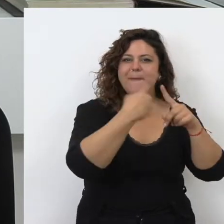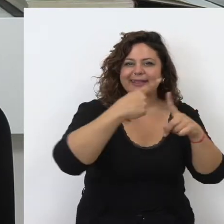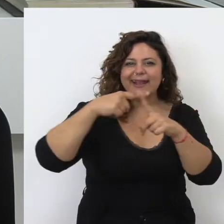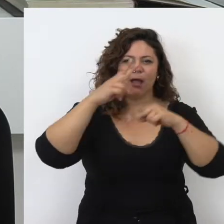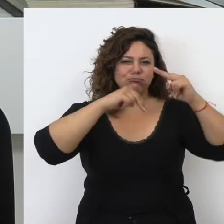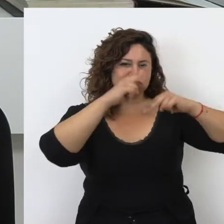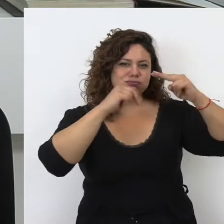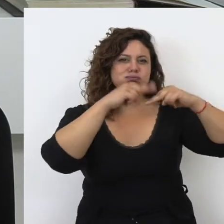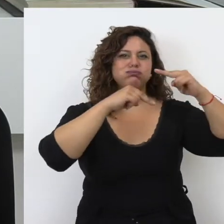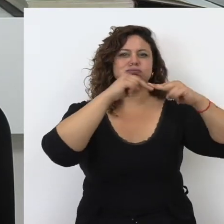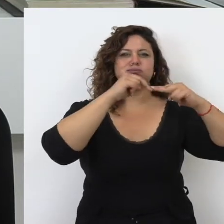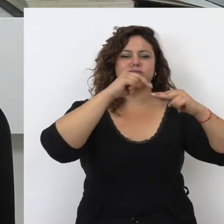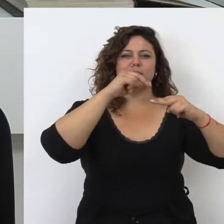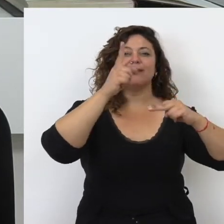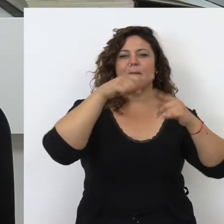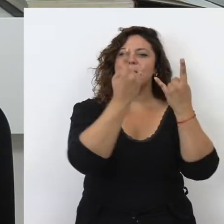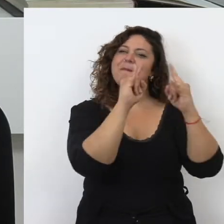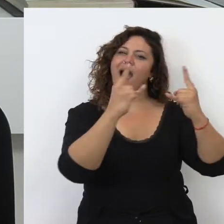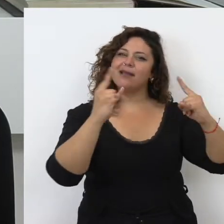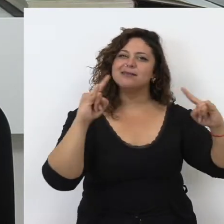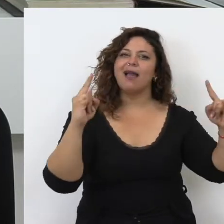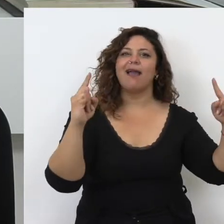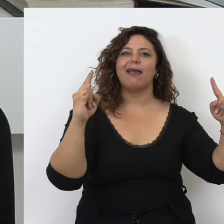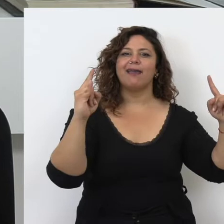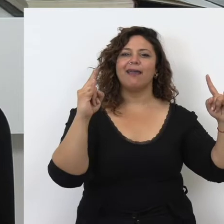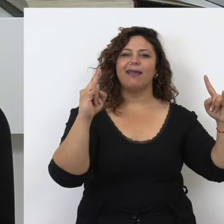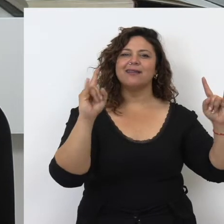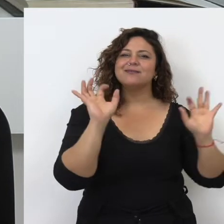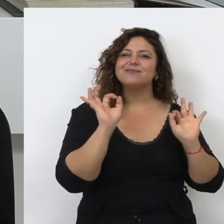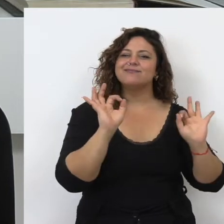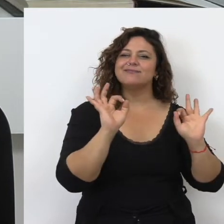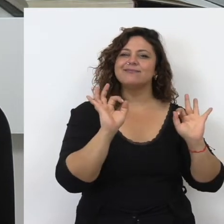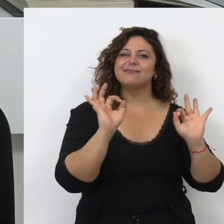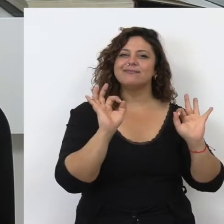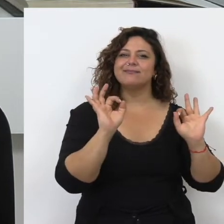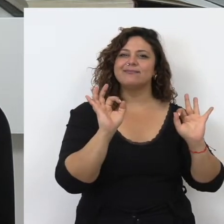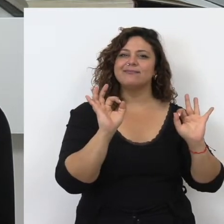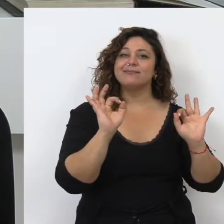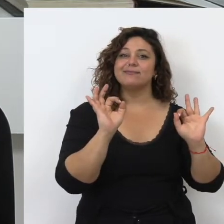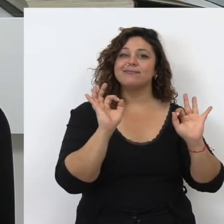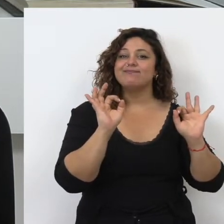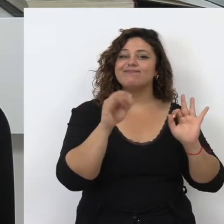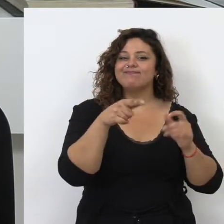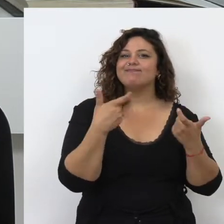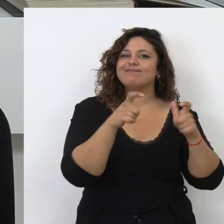materiales de construcción y paisajes propios de este